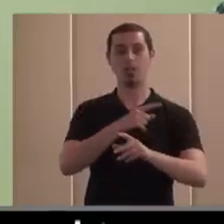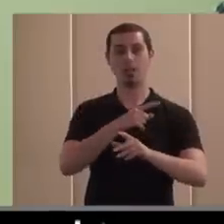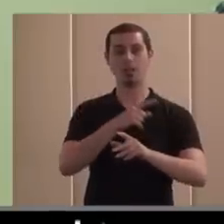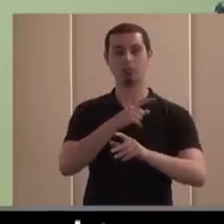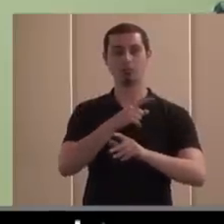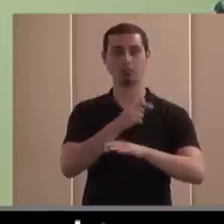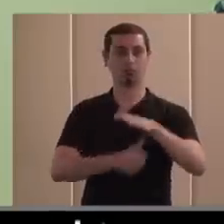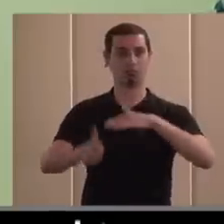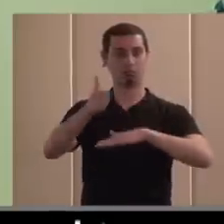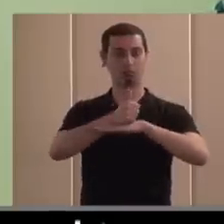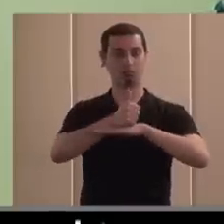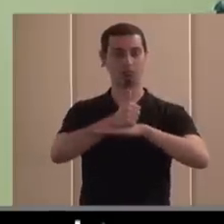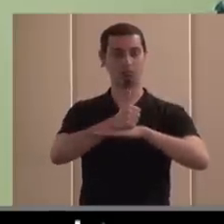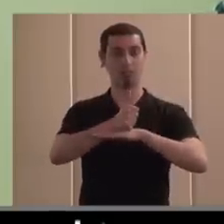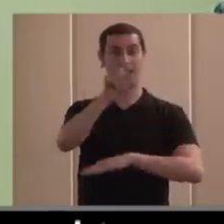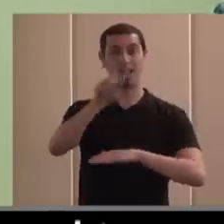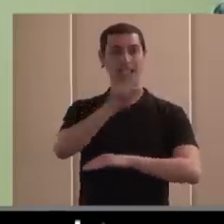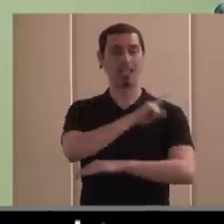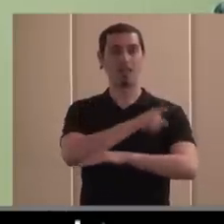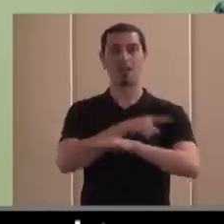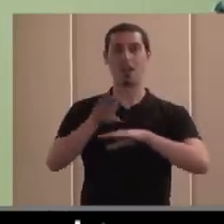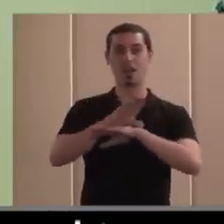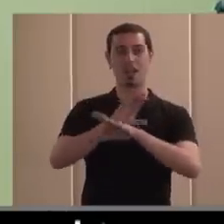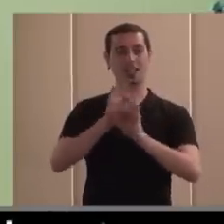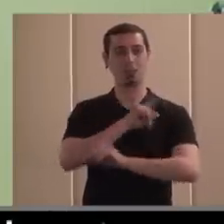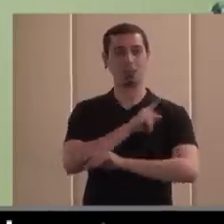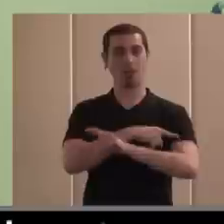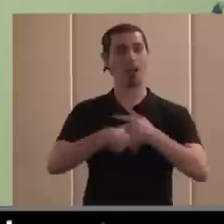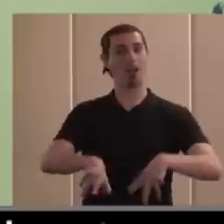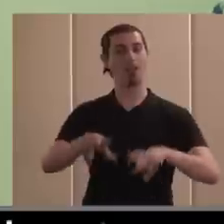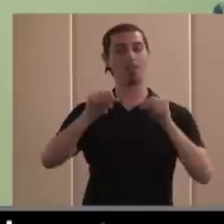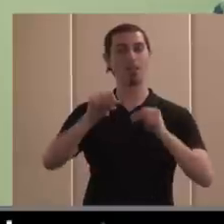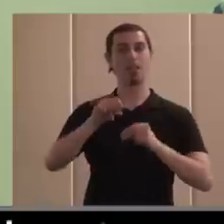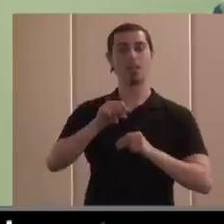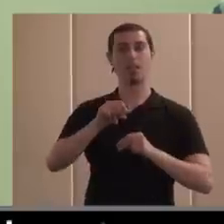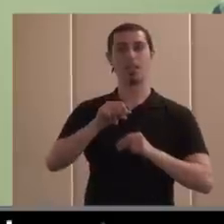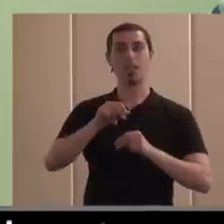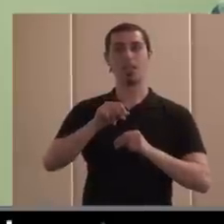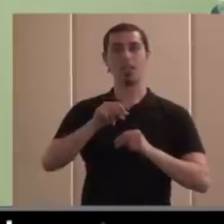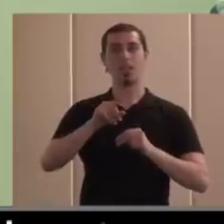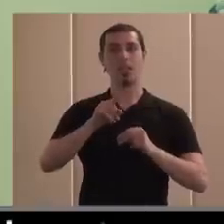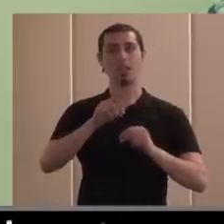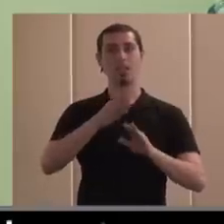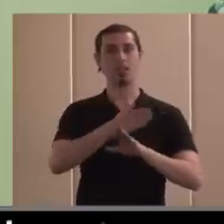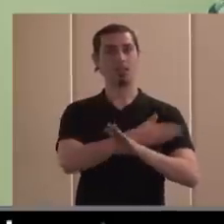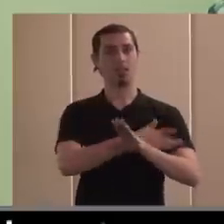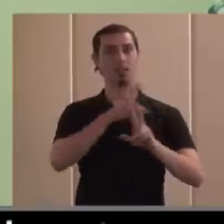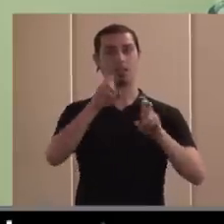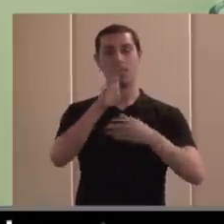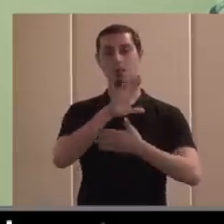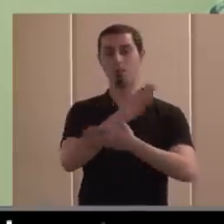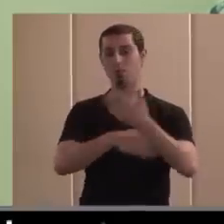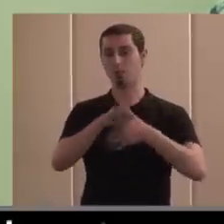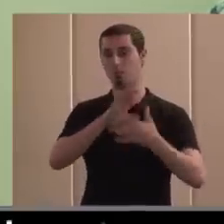de los deportistas que finalizan su carrera deportiva y que siendo el año pasado año olímpico y paraolímpico pues había